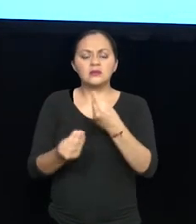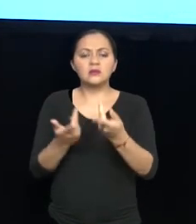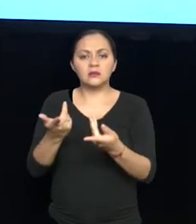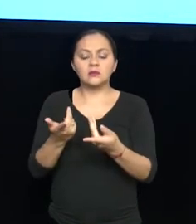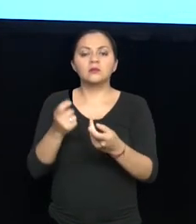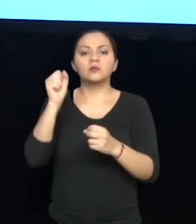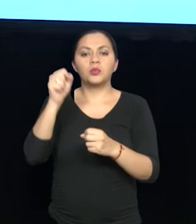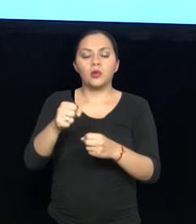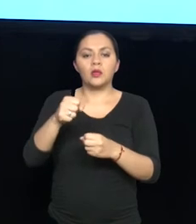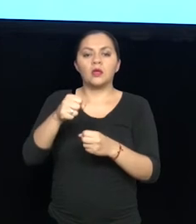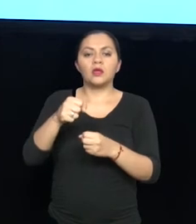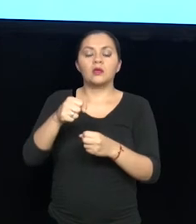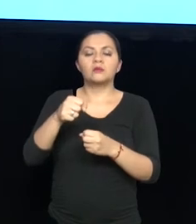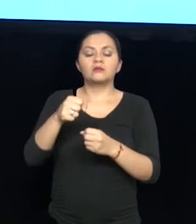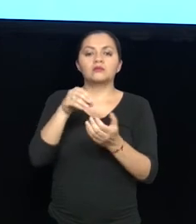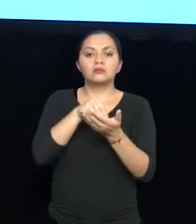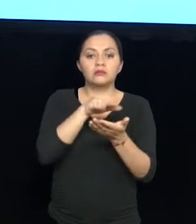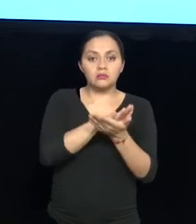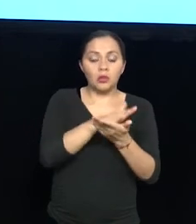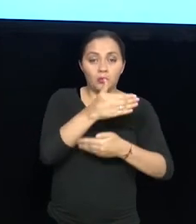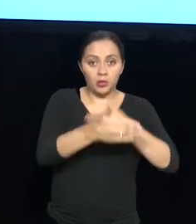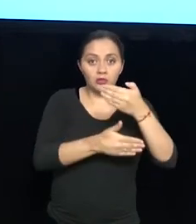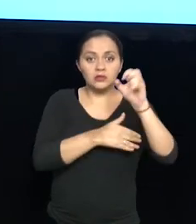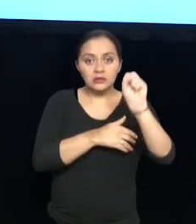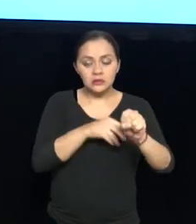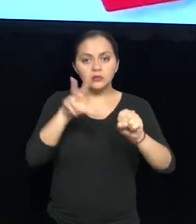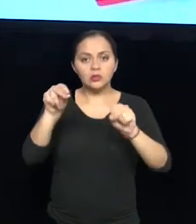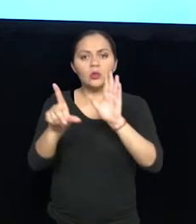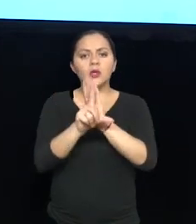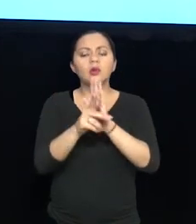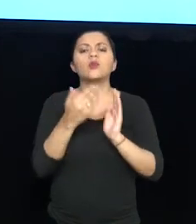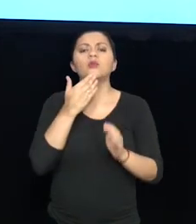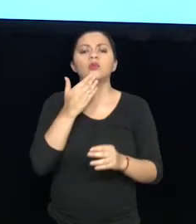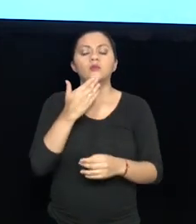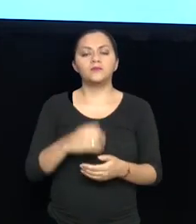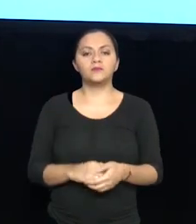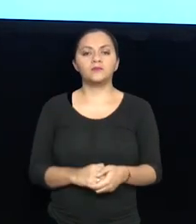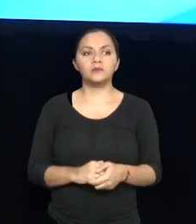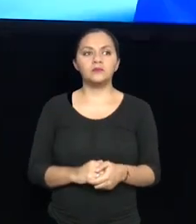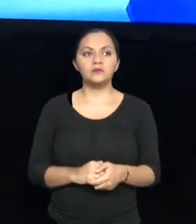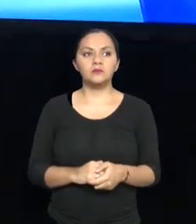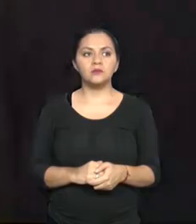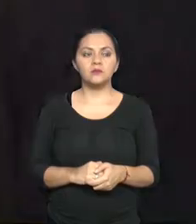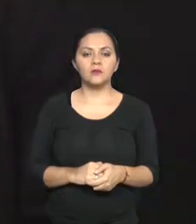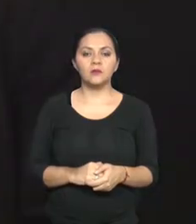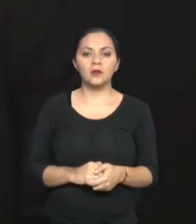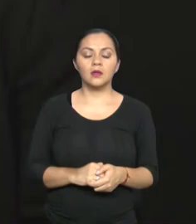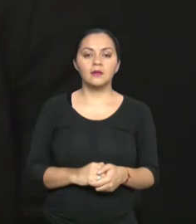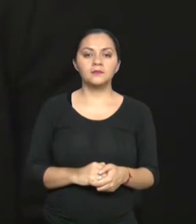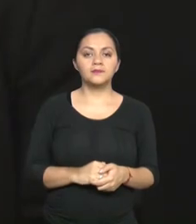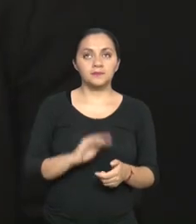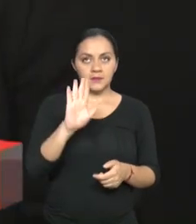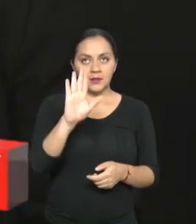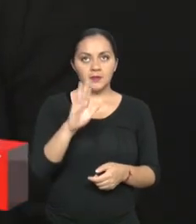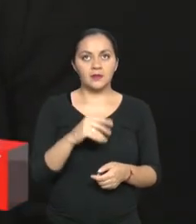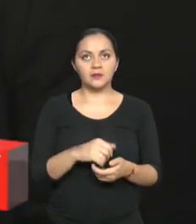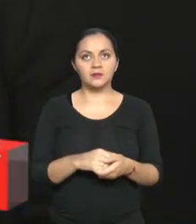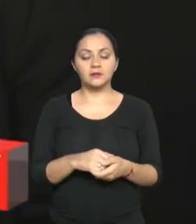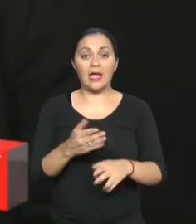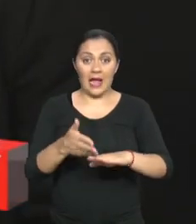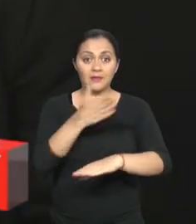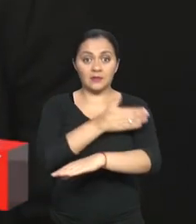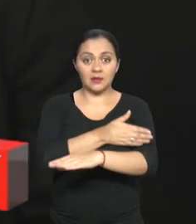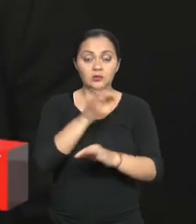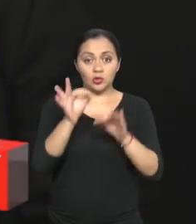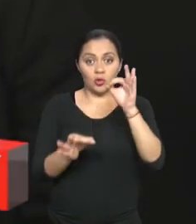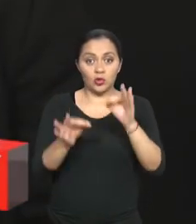revertir? está en aplicación este proceso o todavía están esperando alguna resolución? No, bueno, en realidad desde el pronunciamiento de